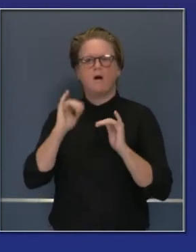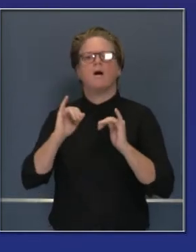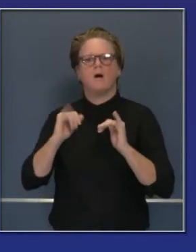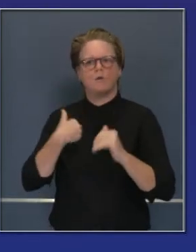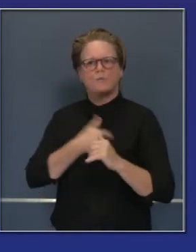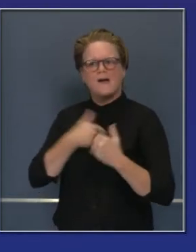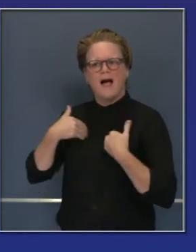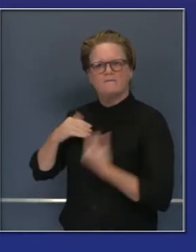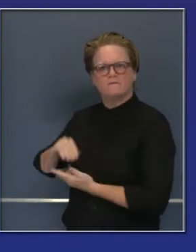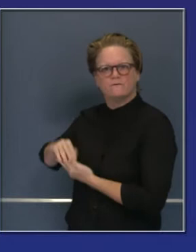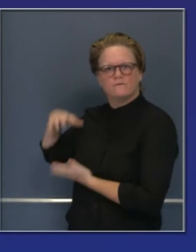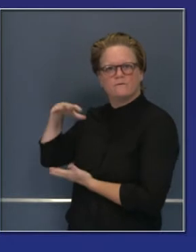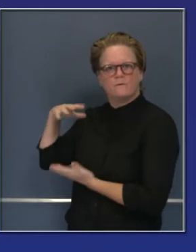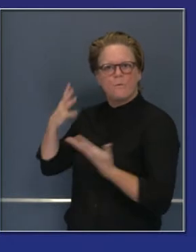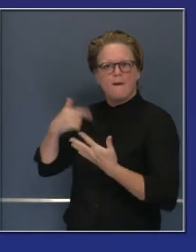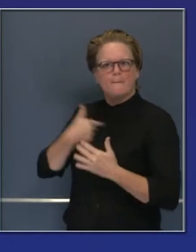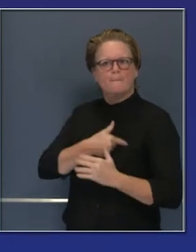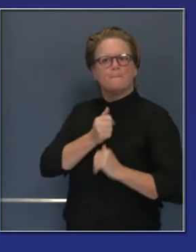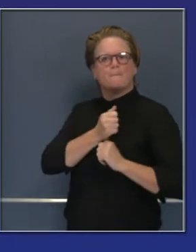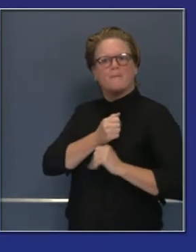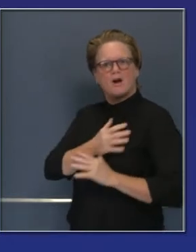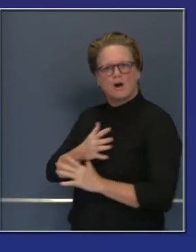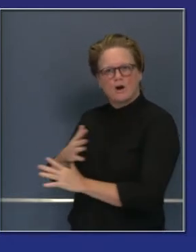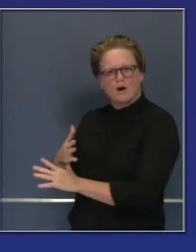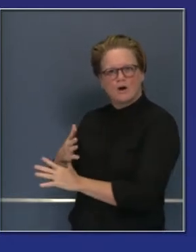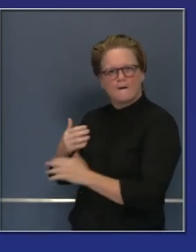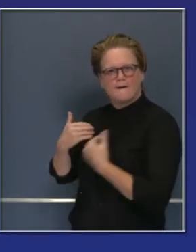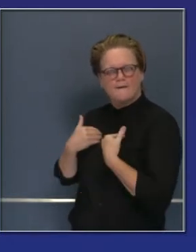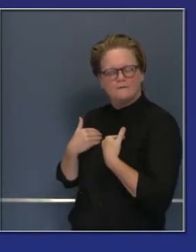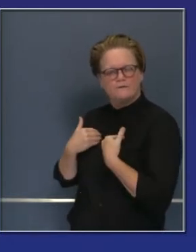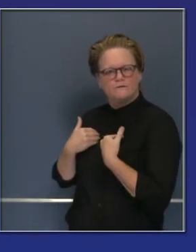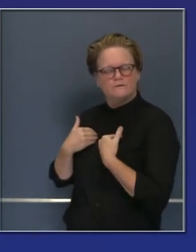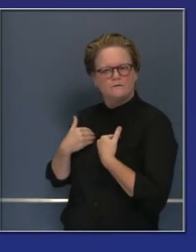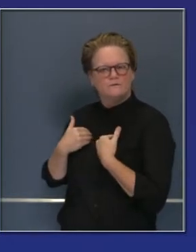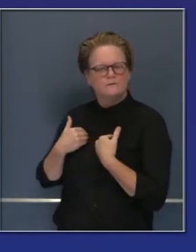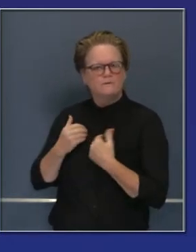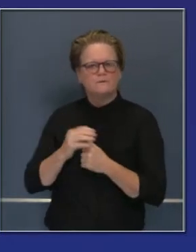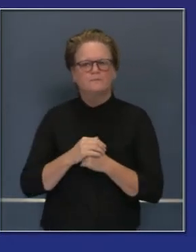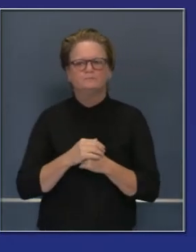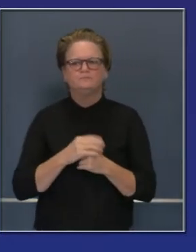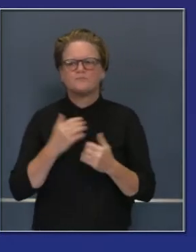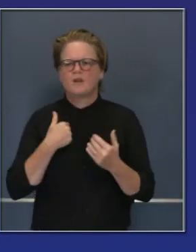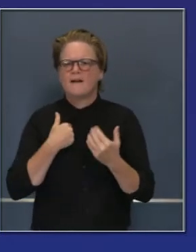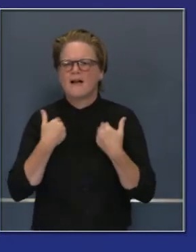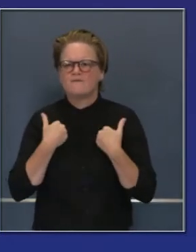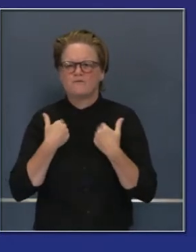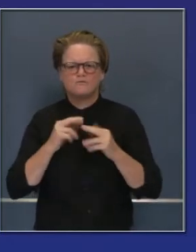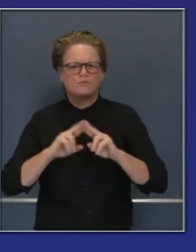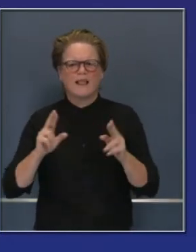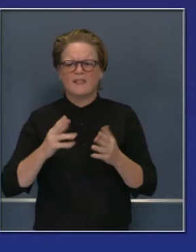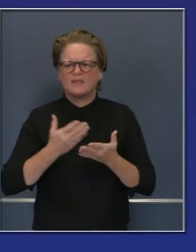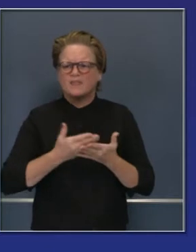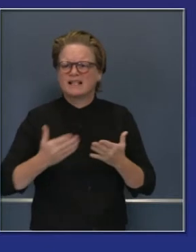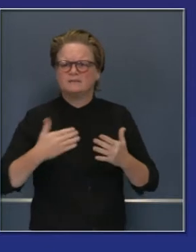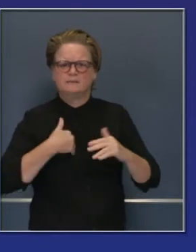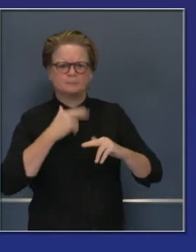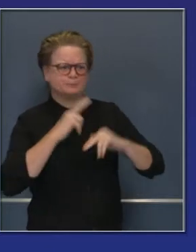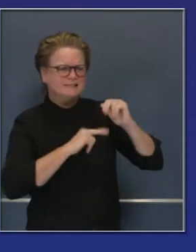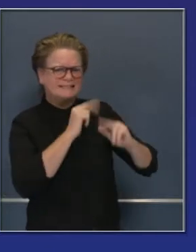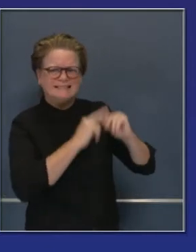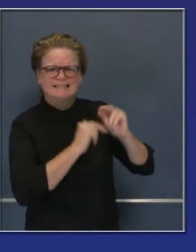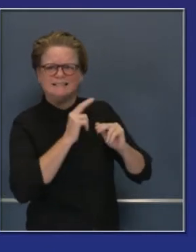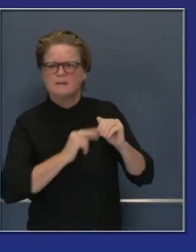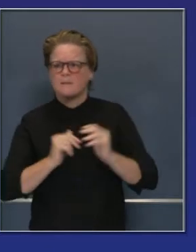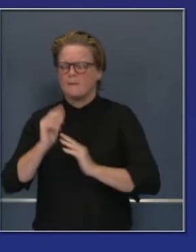Así que así se dan una idea de nuestra preparación del esfuerzo que se lleva a cabo, particularmente en la obtención